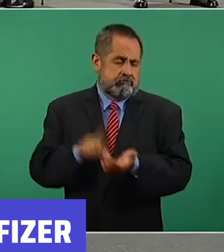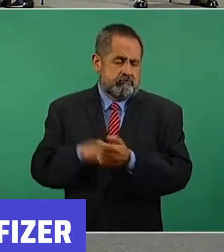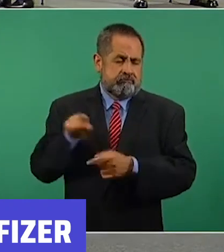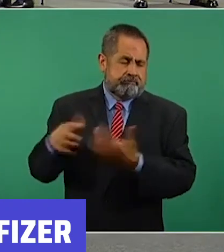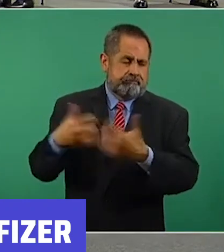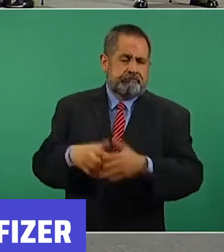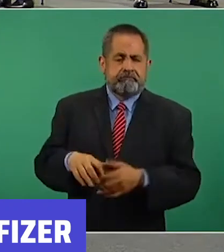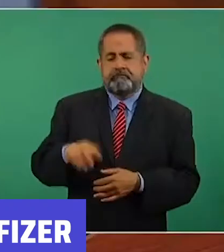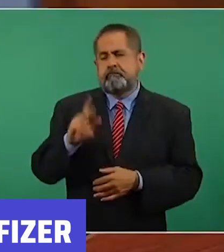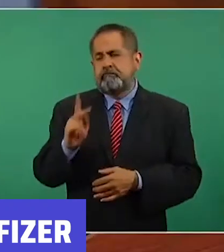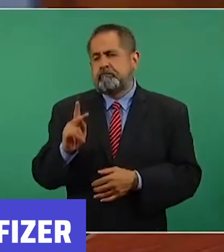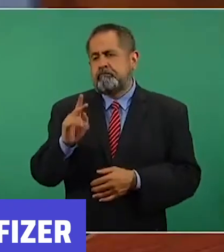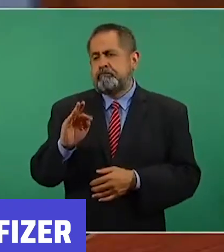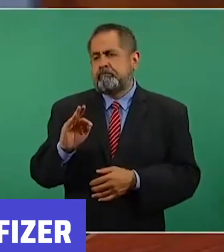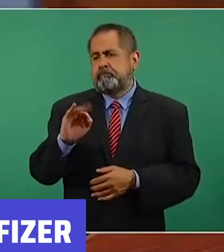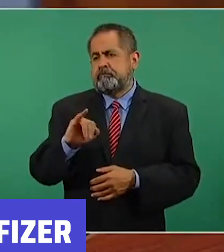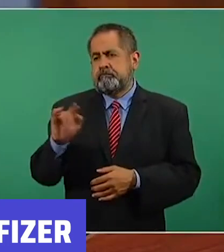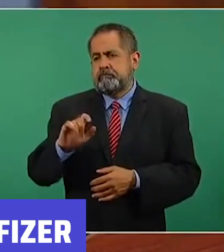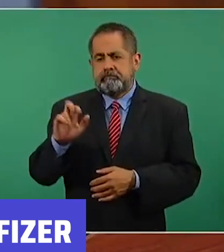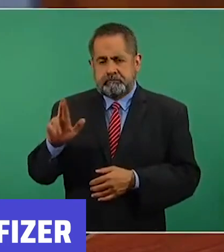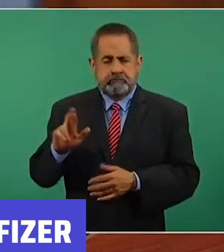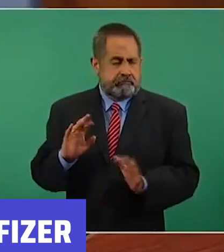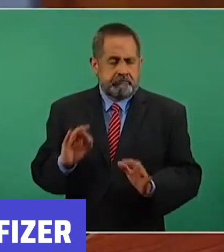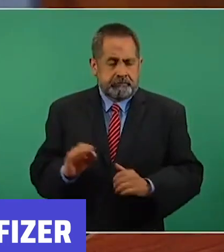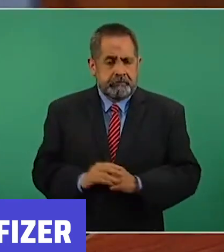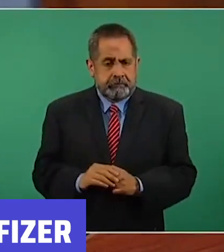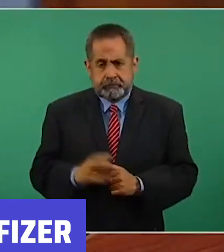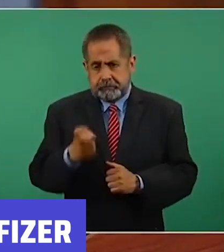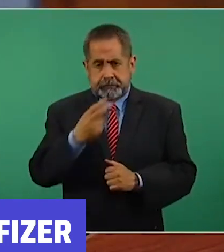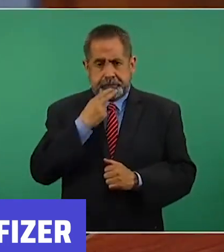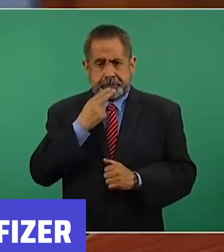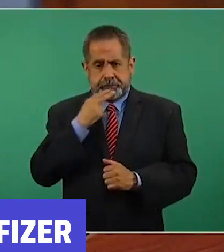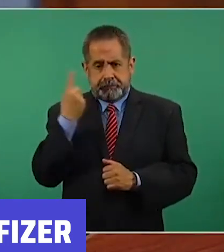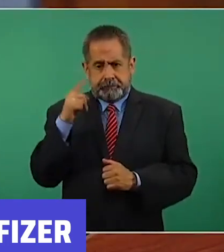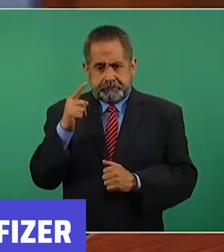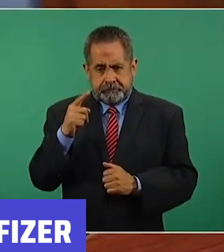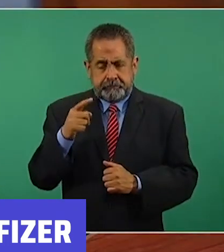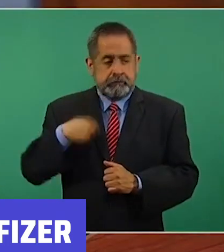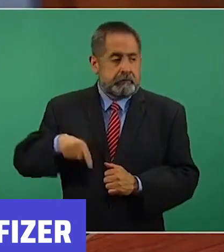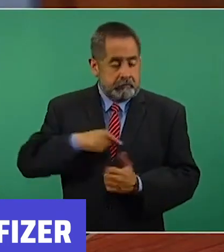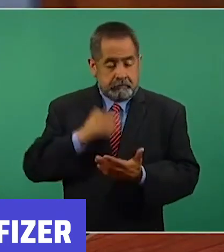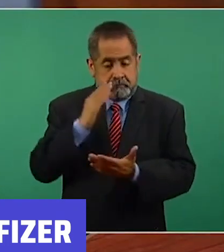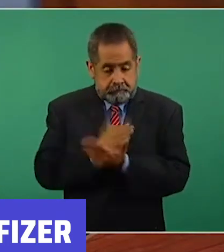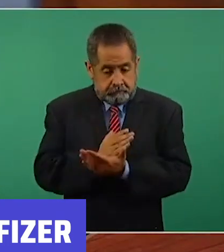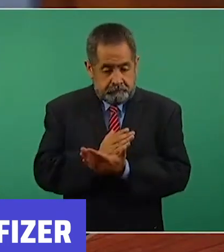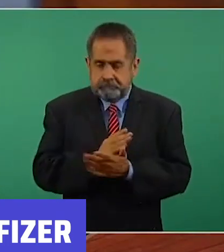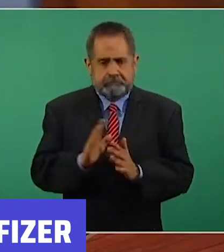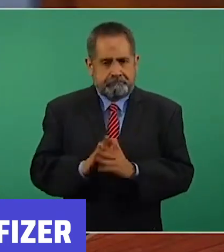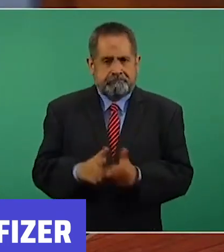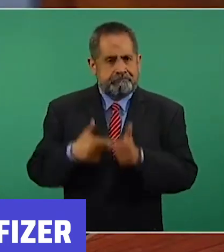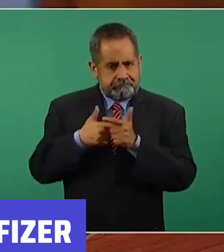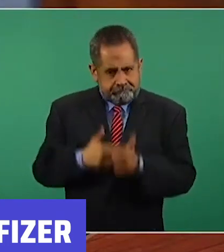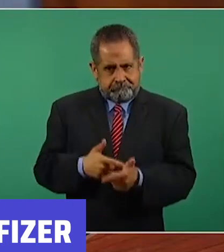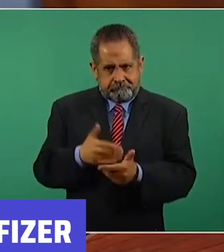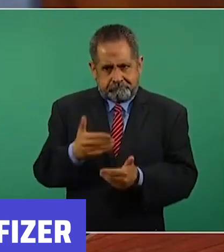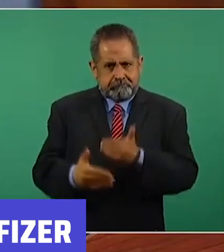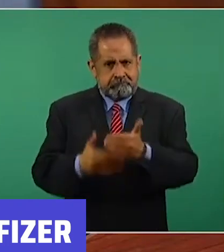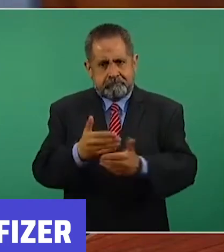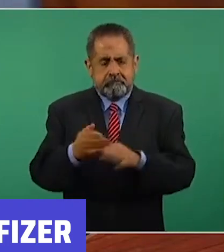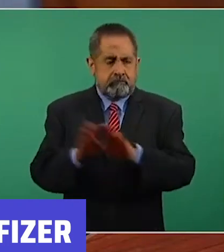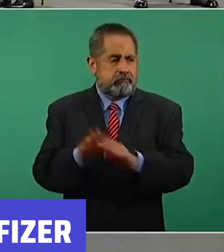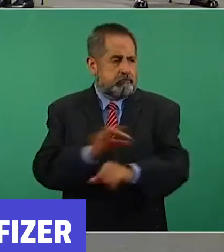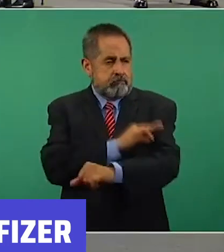farmacéutica y eso nos permite no detener el programa de